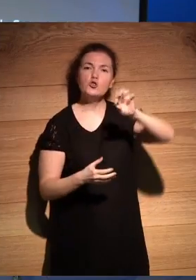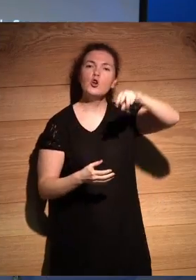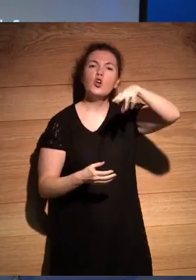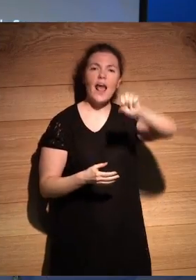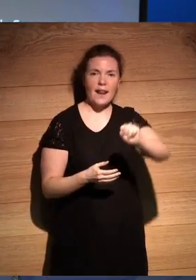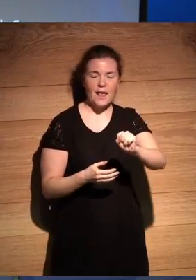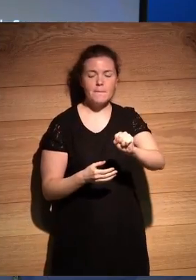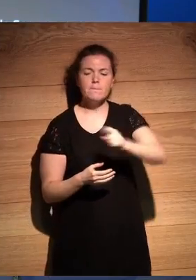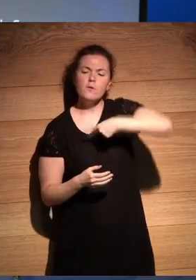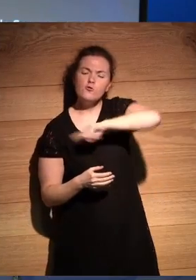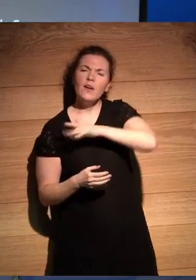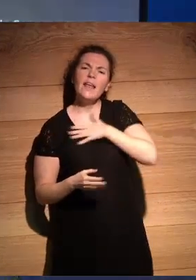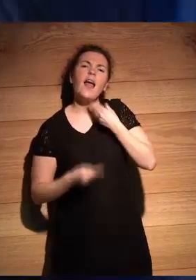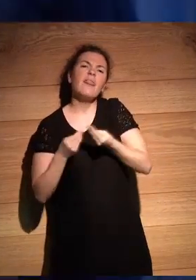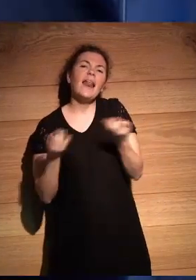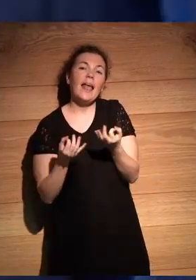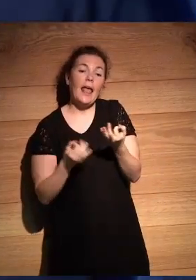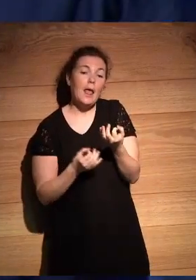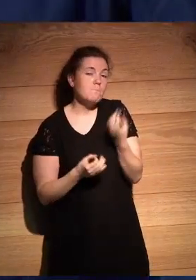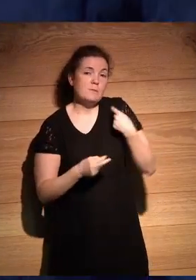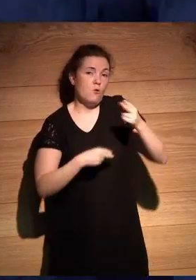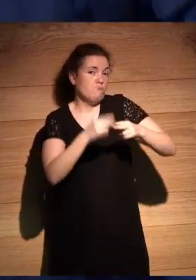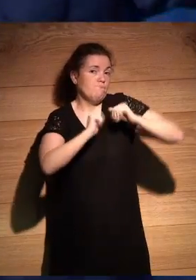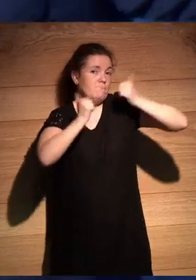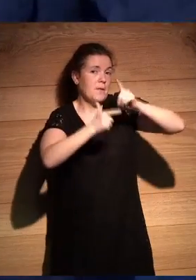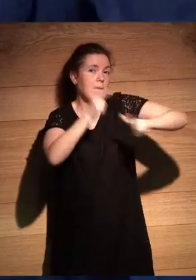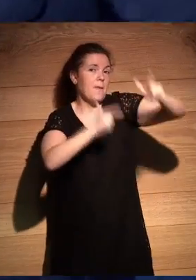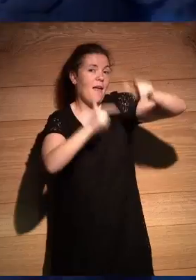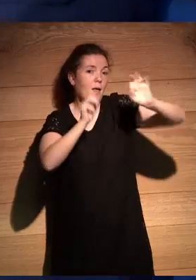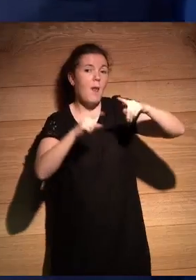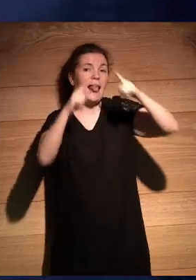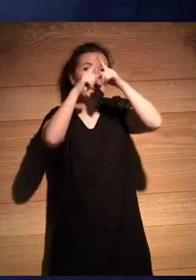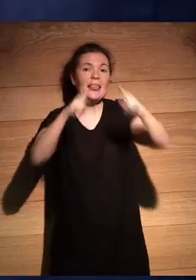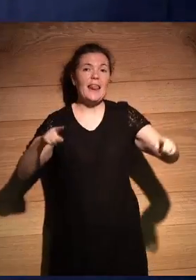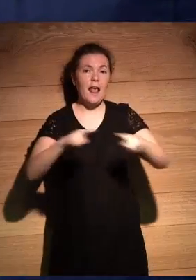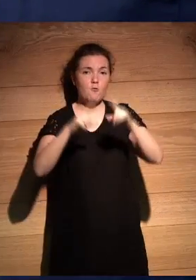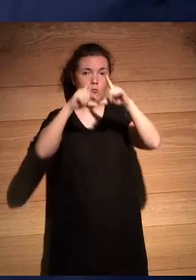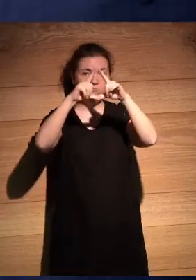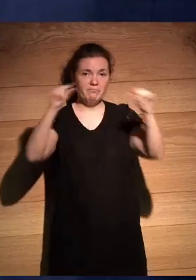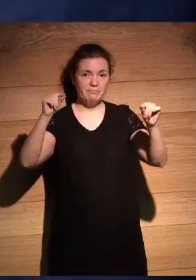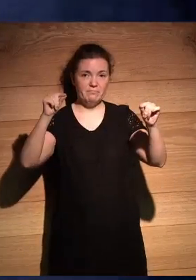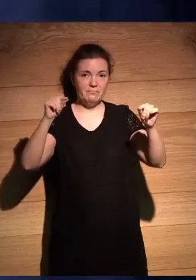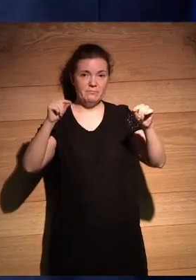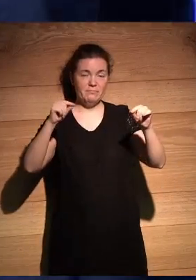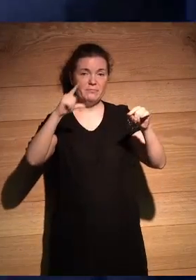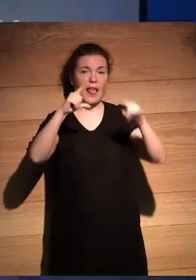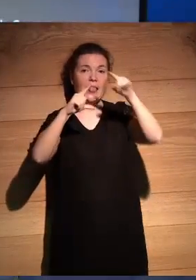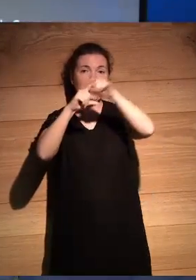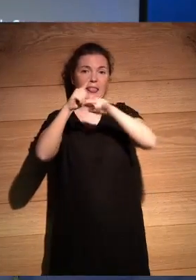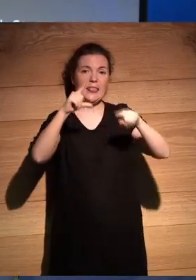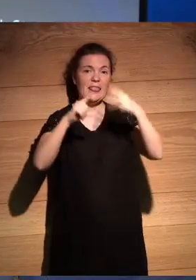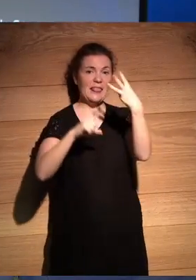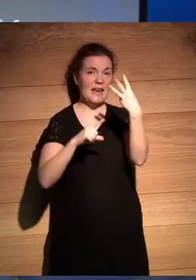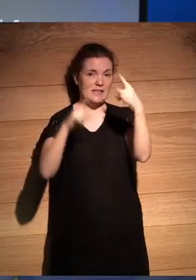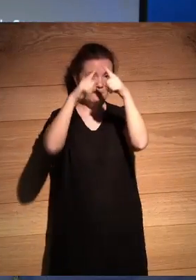¿Qué decidimos hacer nosotros? Construir ese viaje con, como veis, un triángulo entre tres ángulos, como todo triángulo.